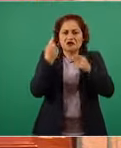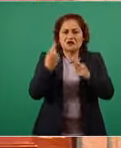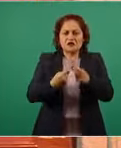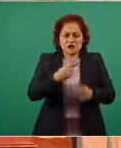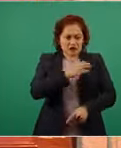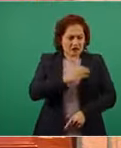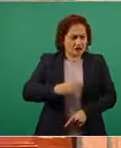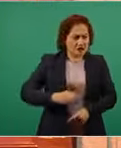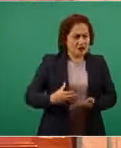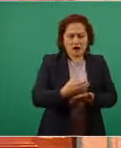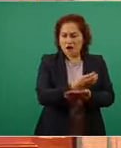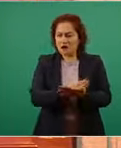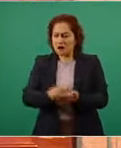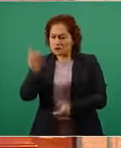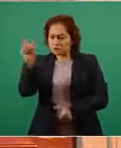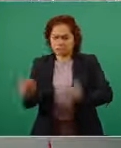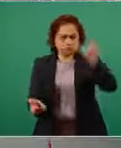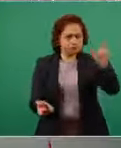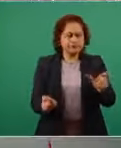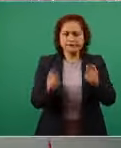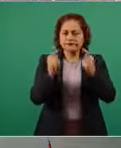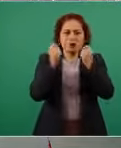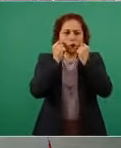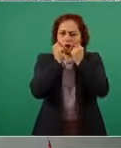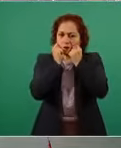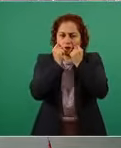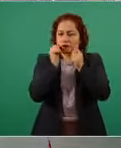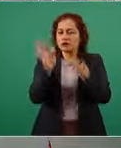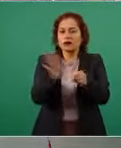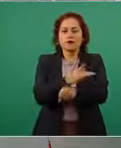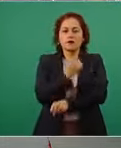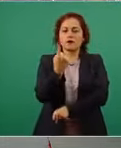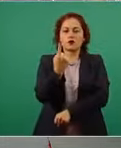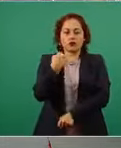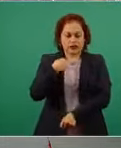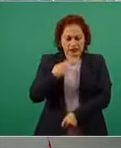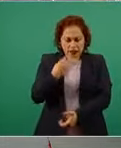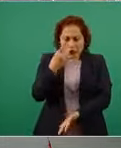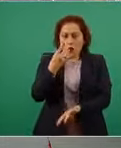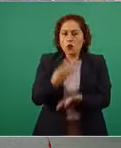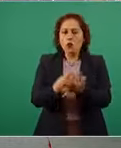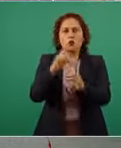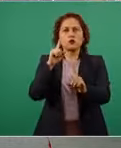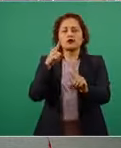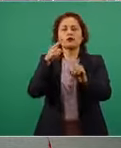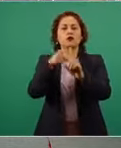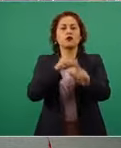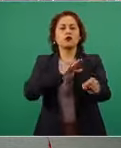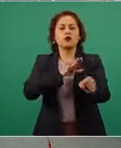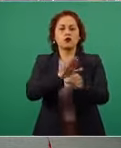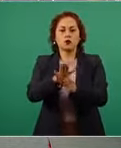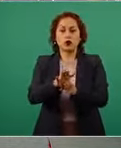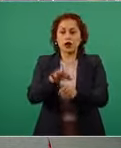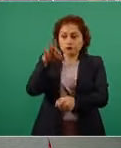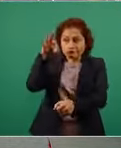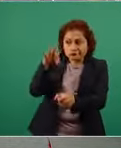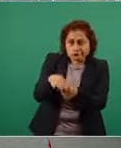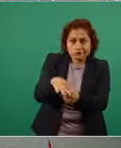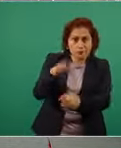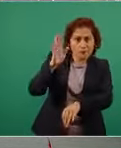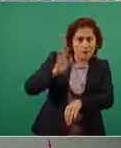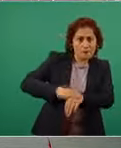resulte triunfante, pues únicamente deseo que el que tenga más voto resulte